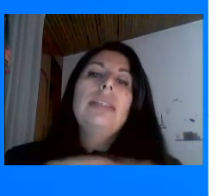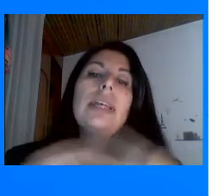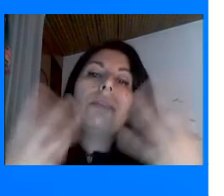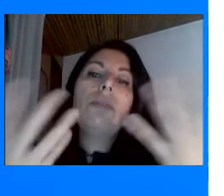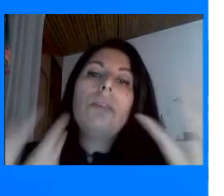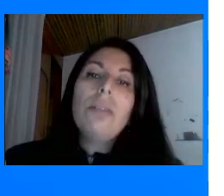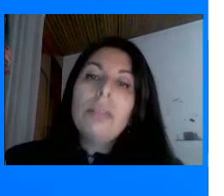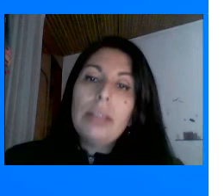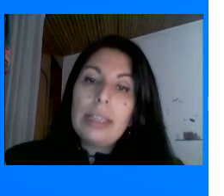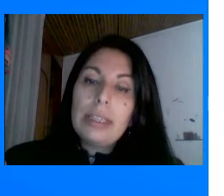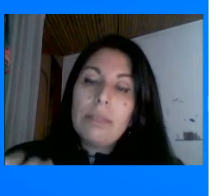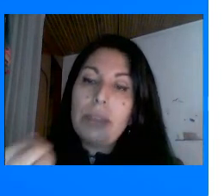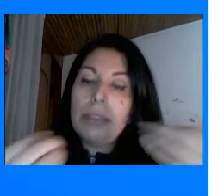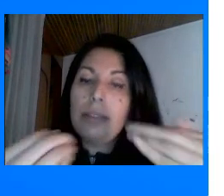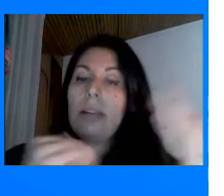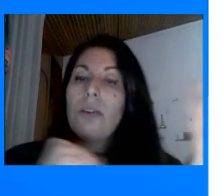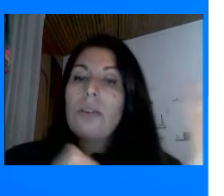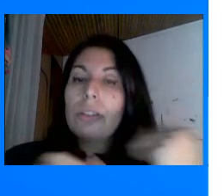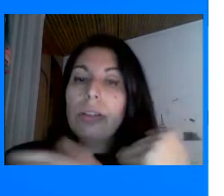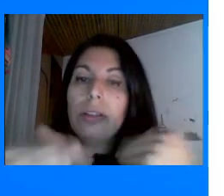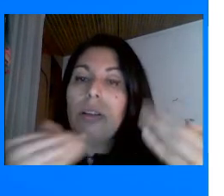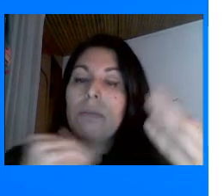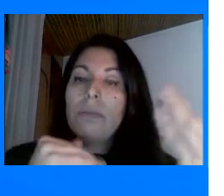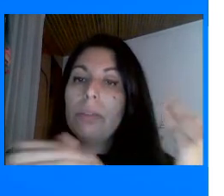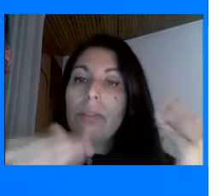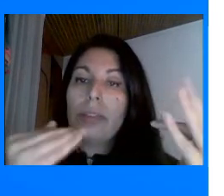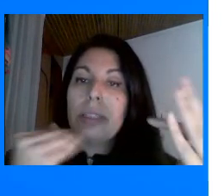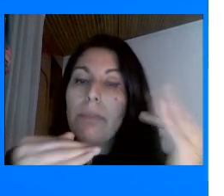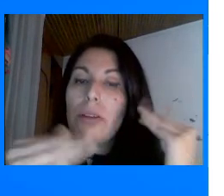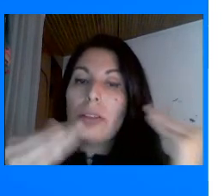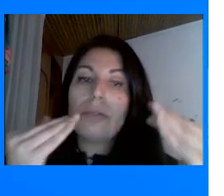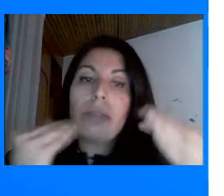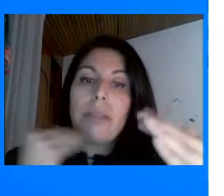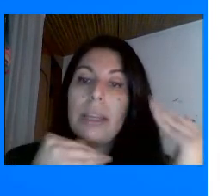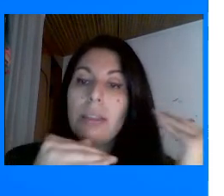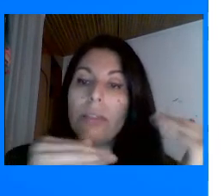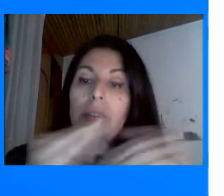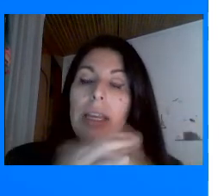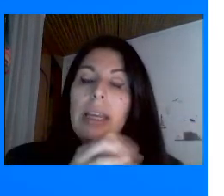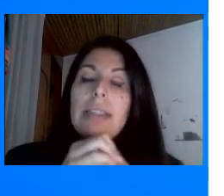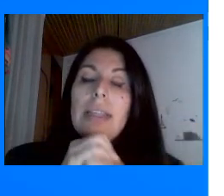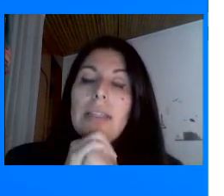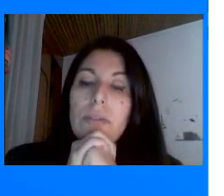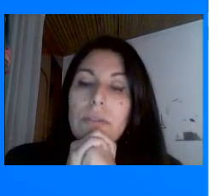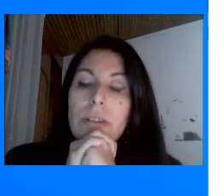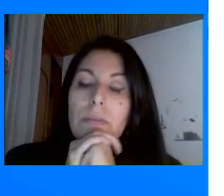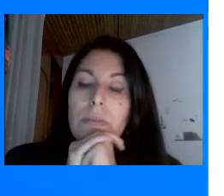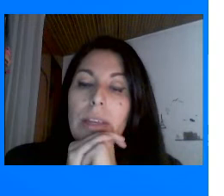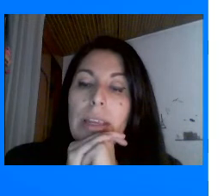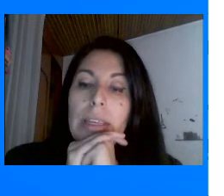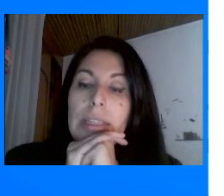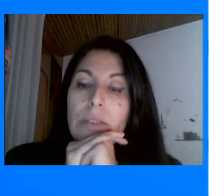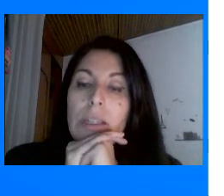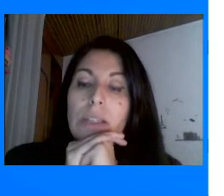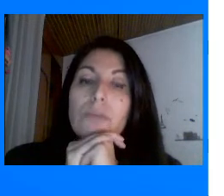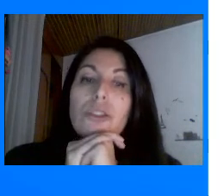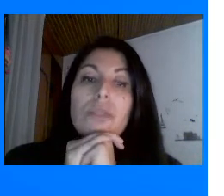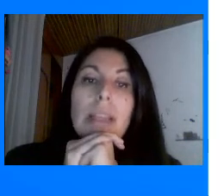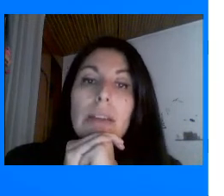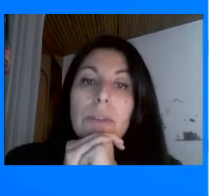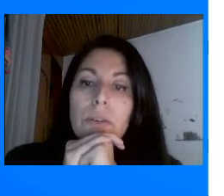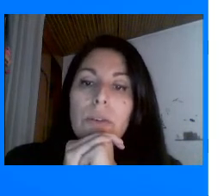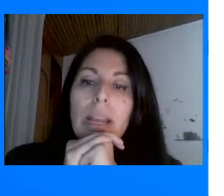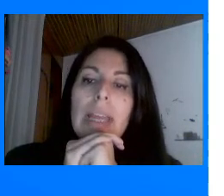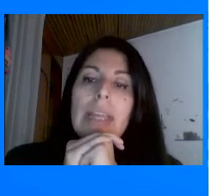Se activó Pues se conoció En todo el mundo ¿Sí? Por los descubrimientos Se descubrió Y se utilizó